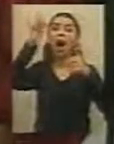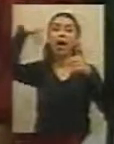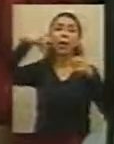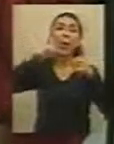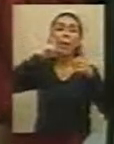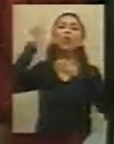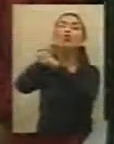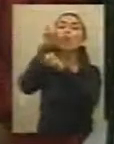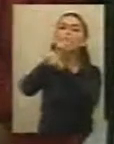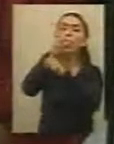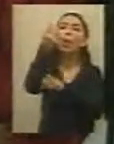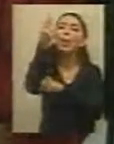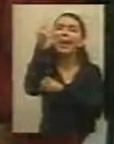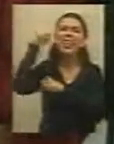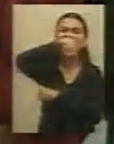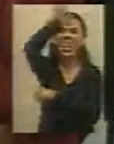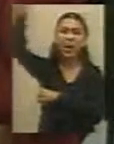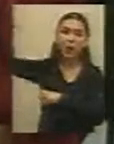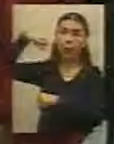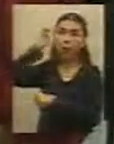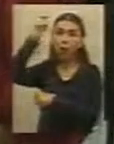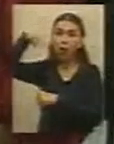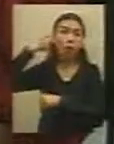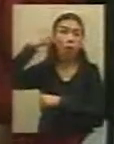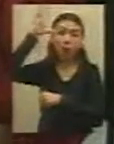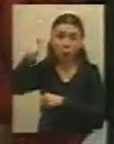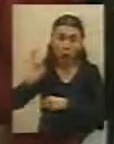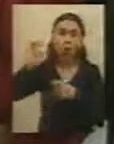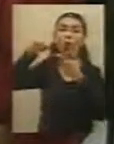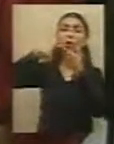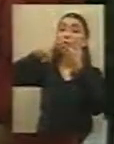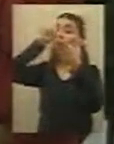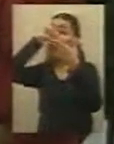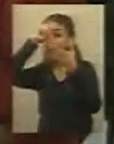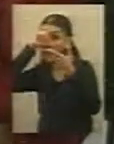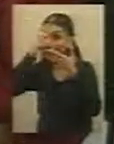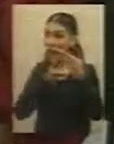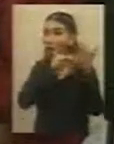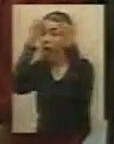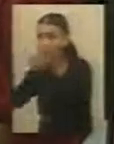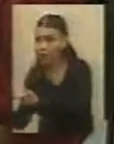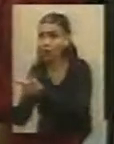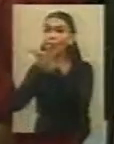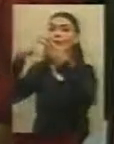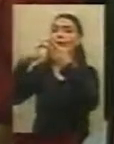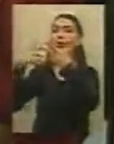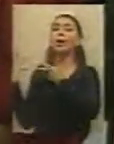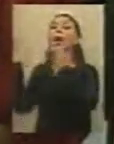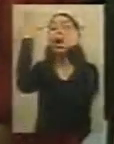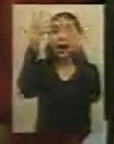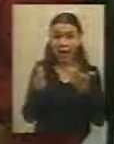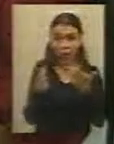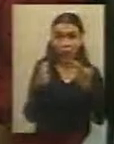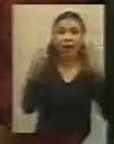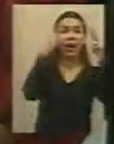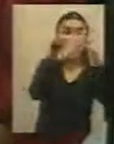administración de la finca, el Pongo, vamos a beneficiar a la gente que vive en la sexta y en la séptima etapa. Y también dejarle en claro que la agroquímica va a estar mucho